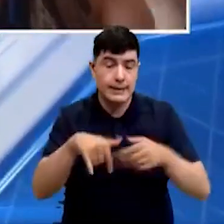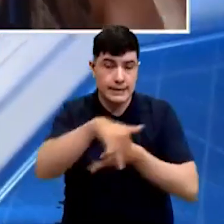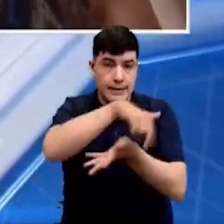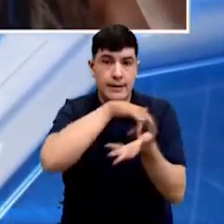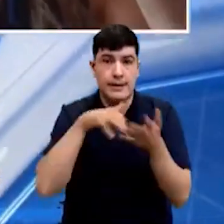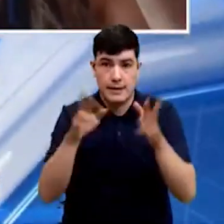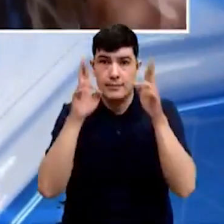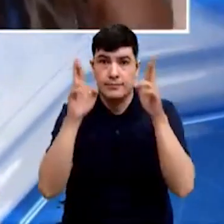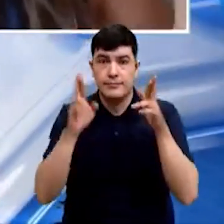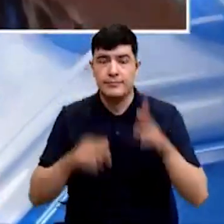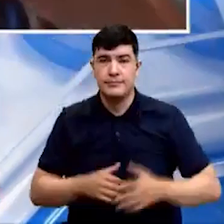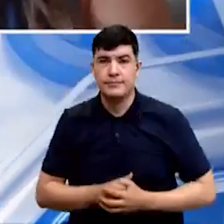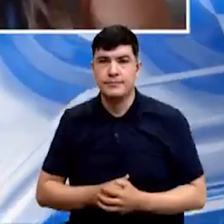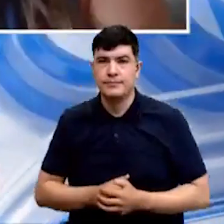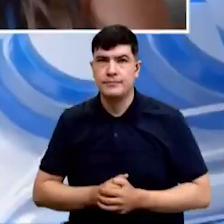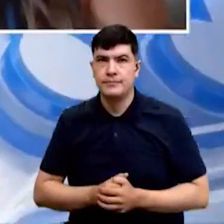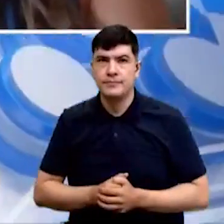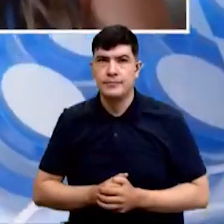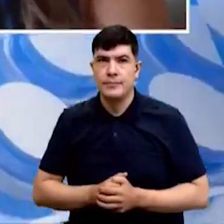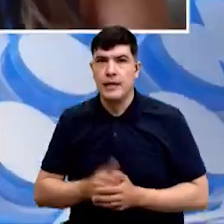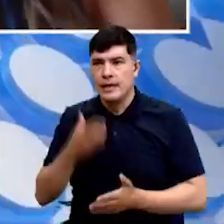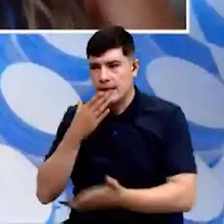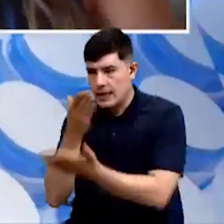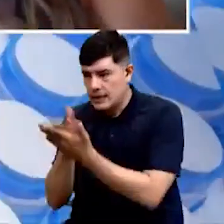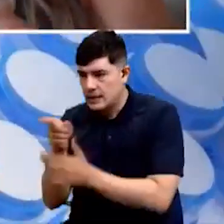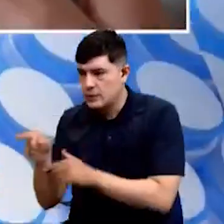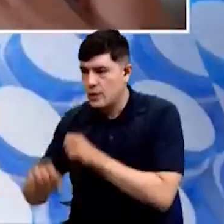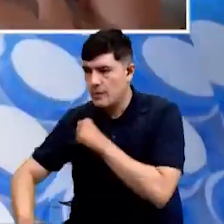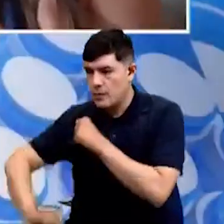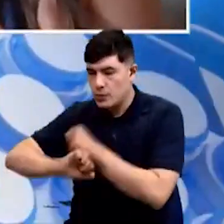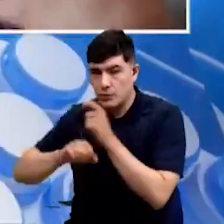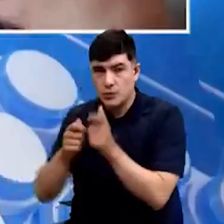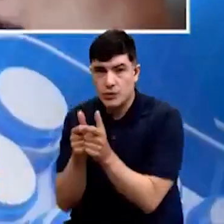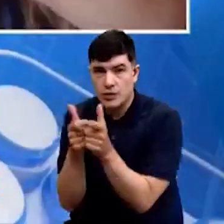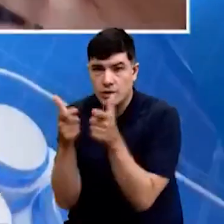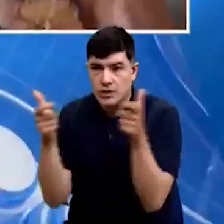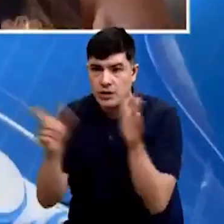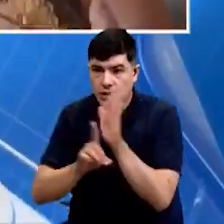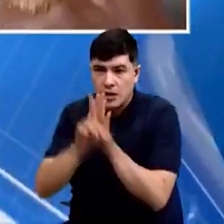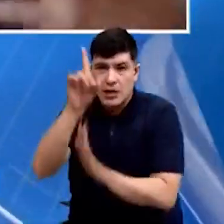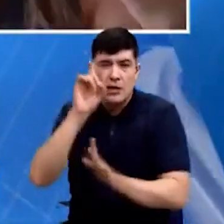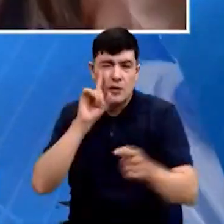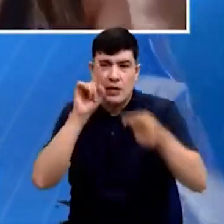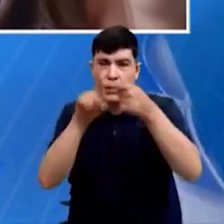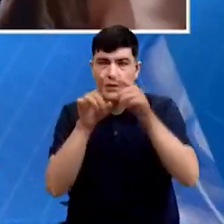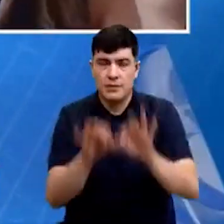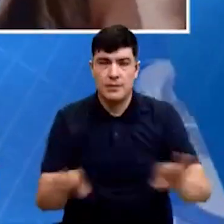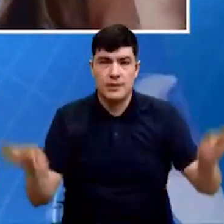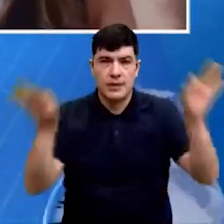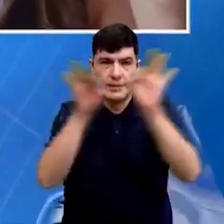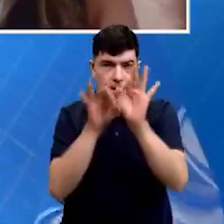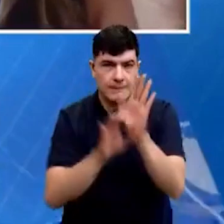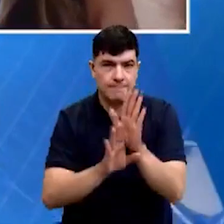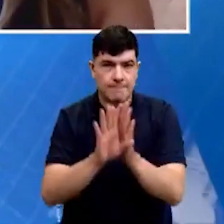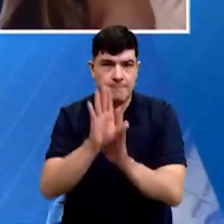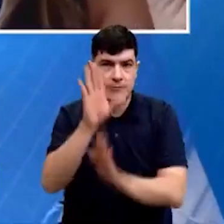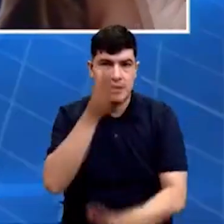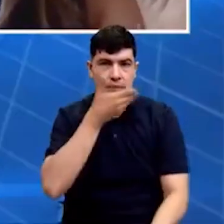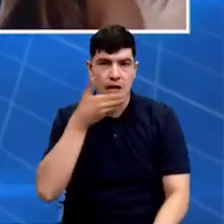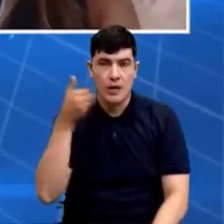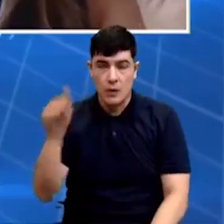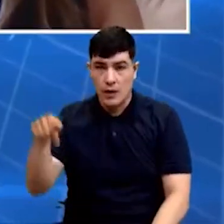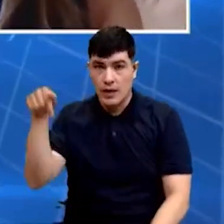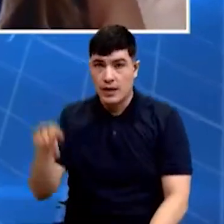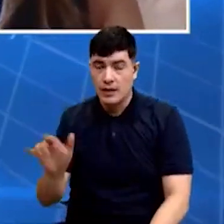Nuevamente, gracias a ese crecimiento que tuvimos, lo importante es seguir mejorando porque el crecimiento que ha tenido el